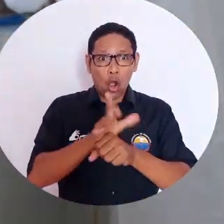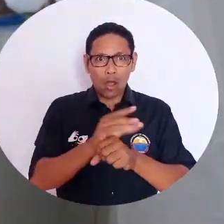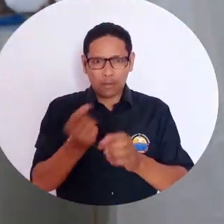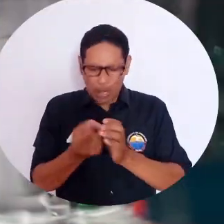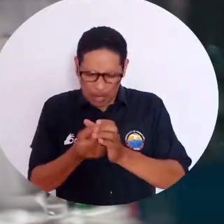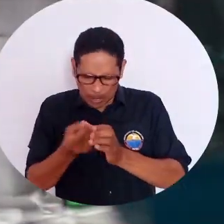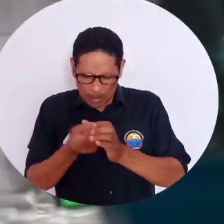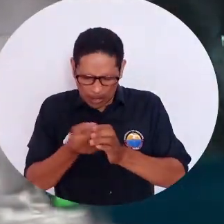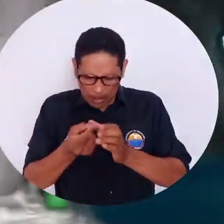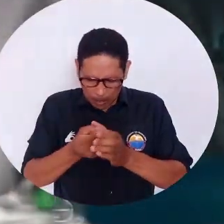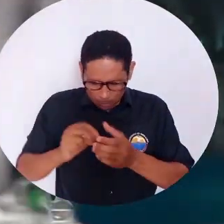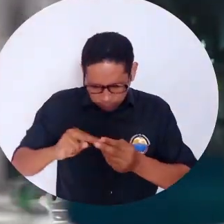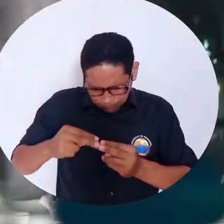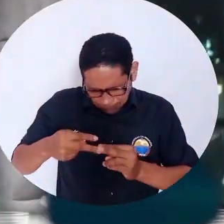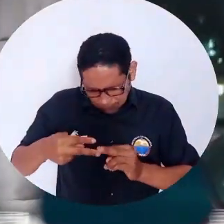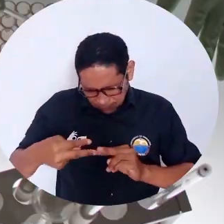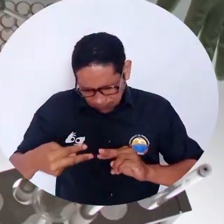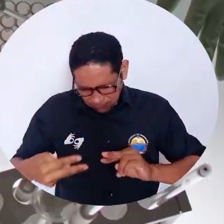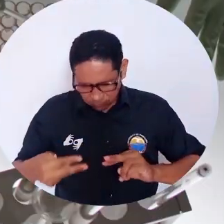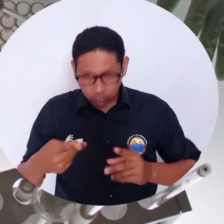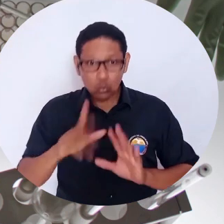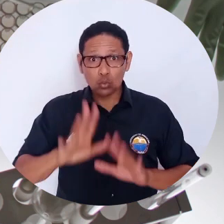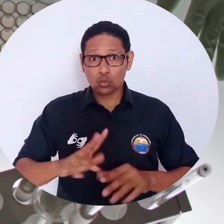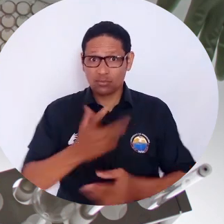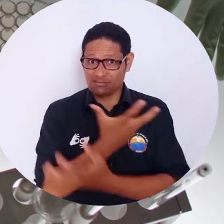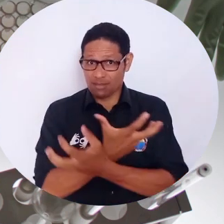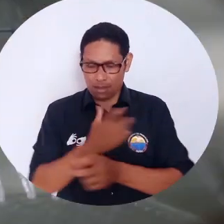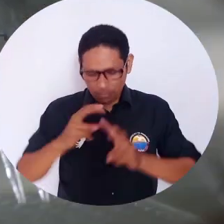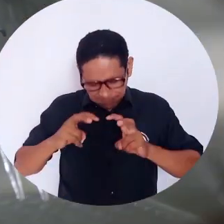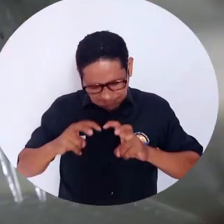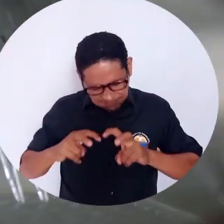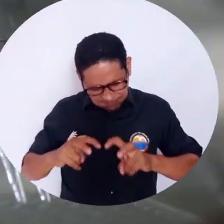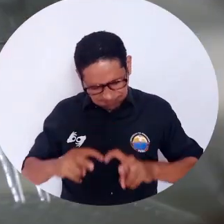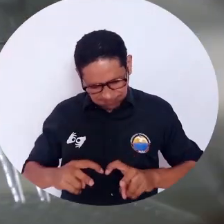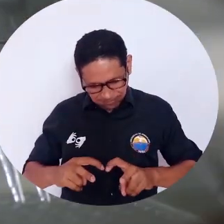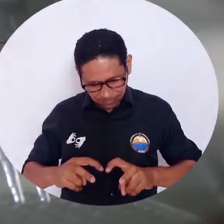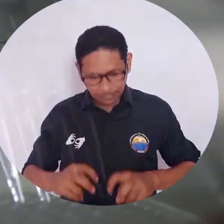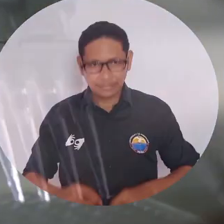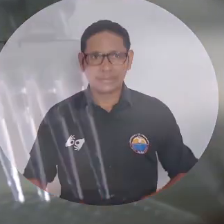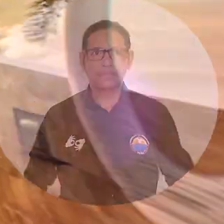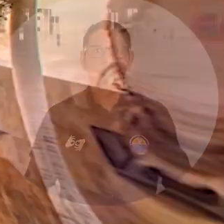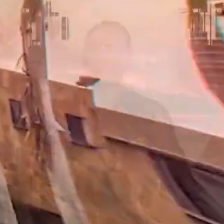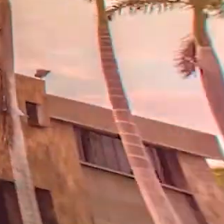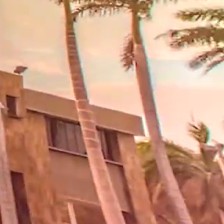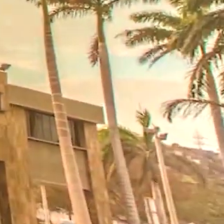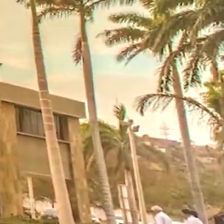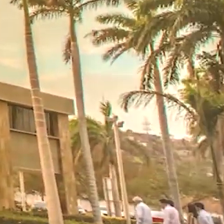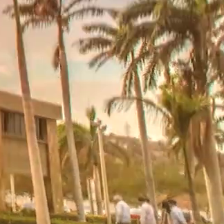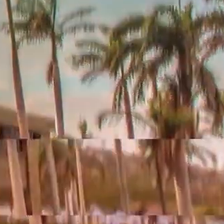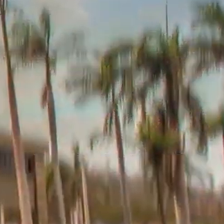variantes del COVID y contribuye a atender la emergencia sanitaria a partir del conocimiento científico.